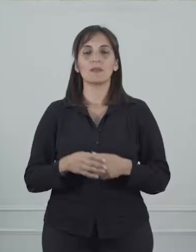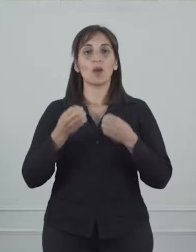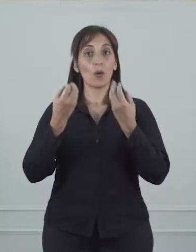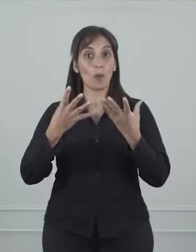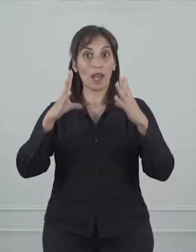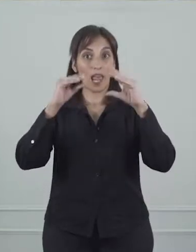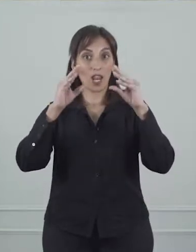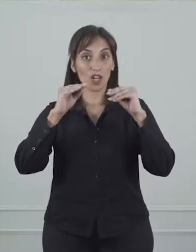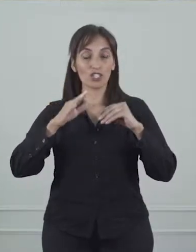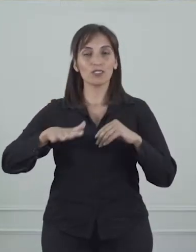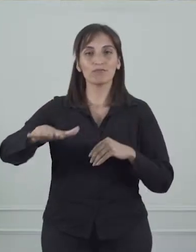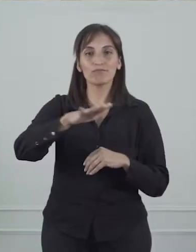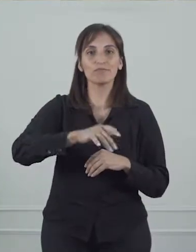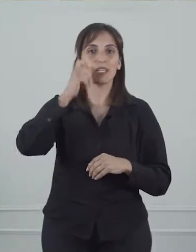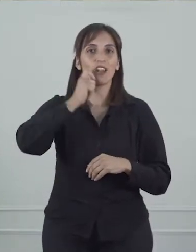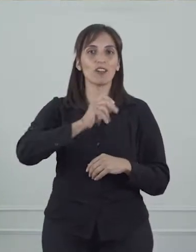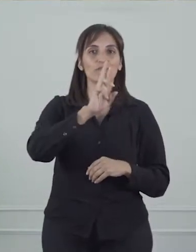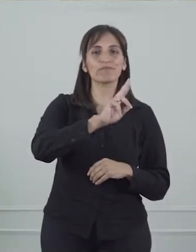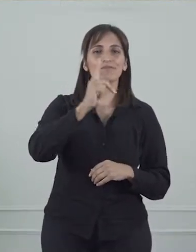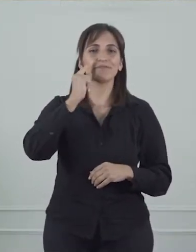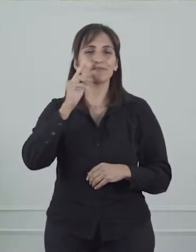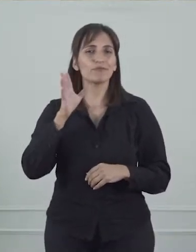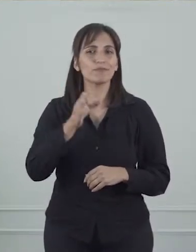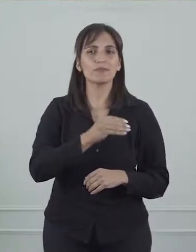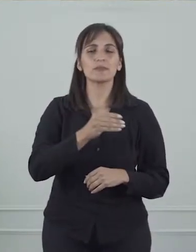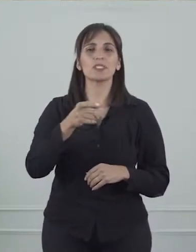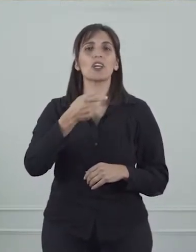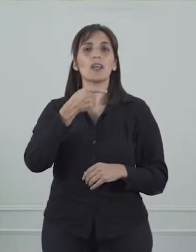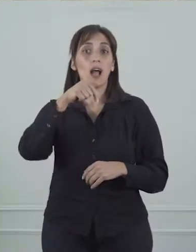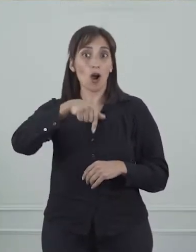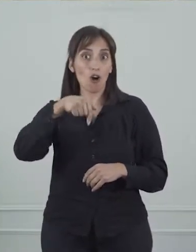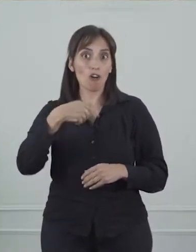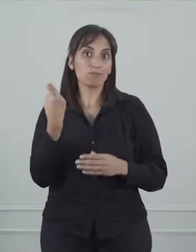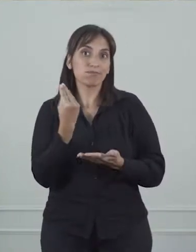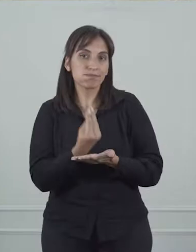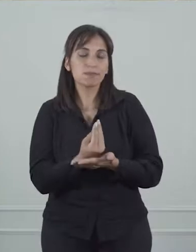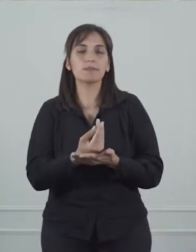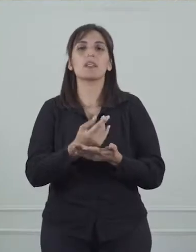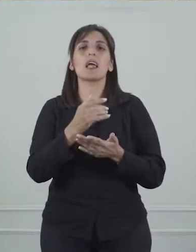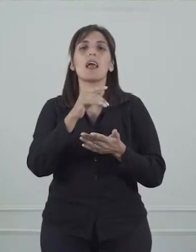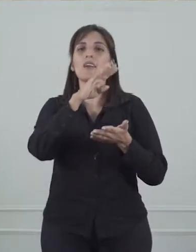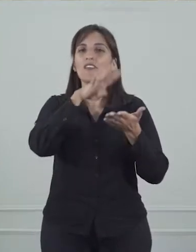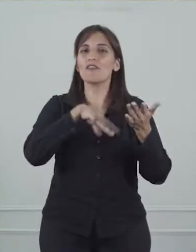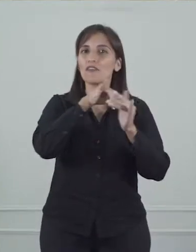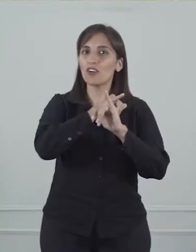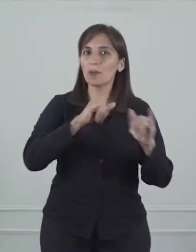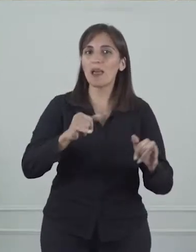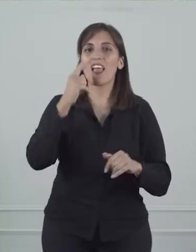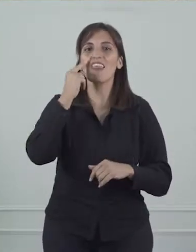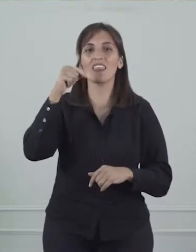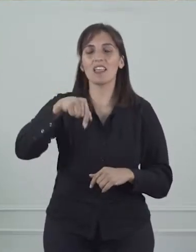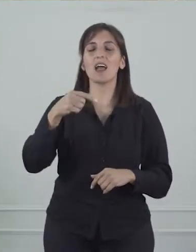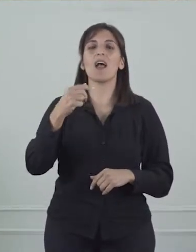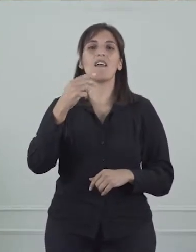Buenas noches, riojanos y riojanas. Estamos para nuestro reporte correspondiente el día viernes 3 de abril.